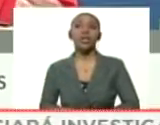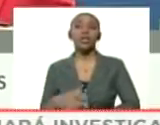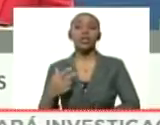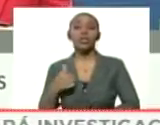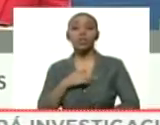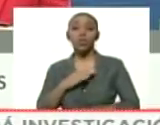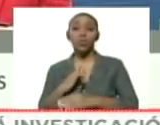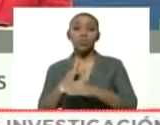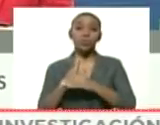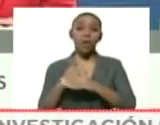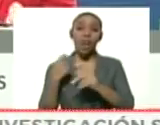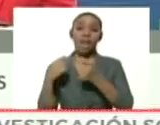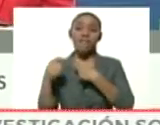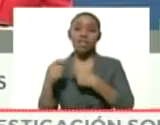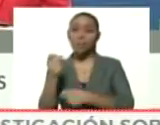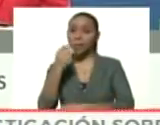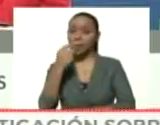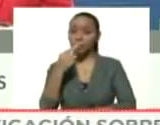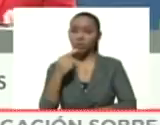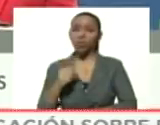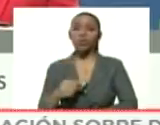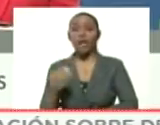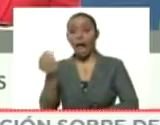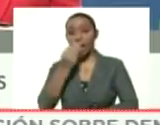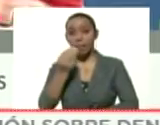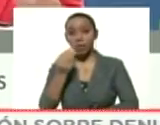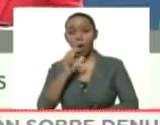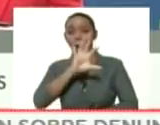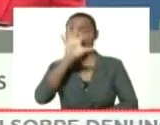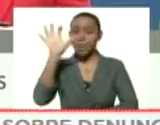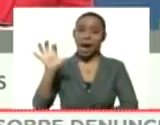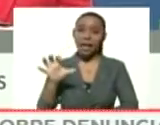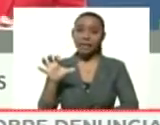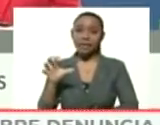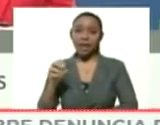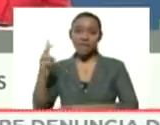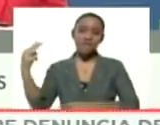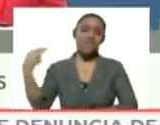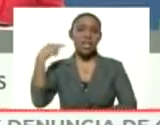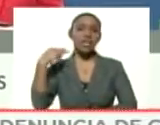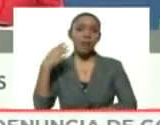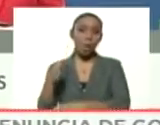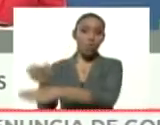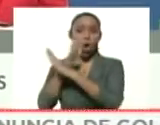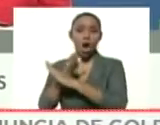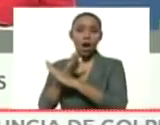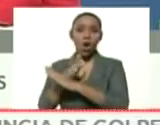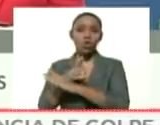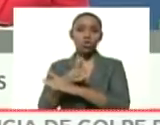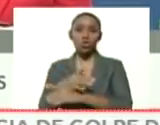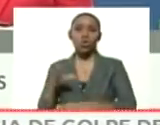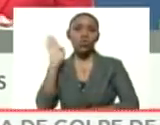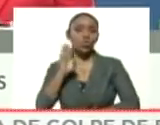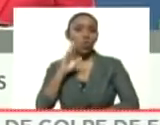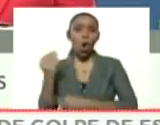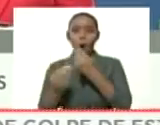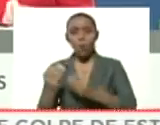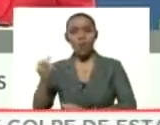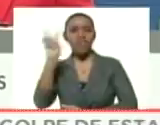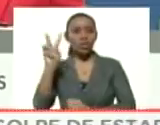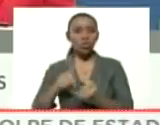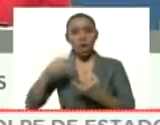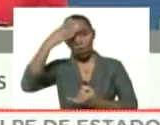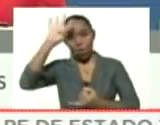humanitaria a la venta de medicamentos y alimentos a países víctimas de bloqueos criminales, tales como Venezuela,